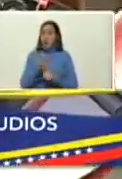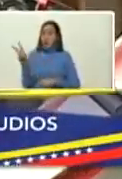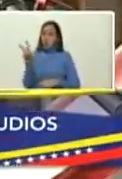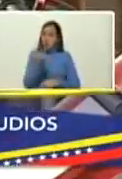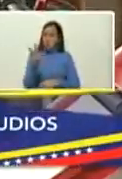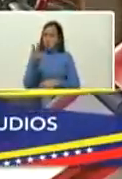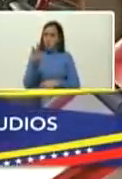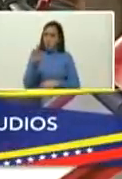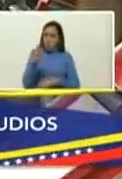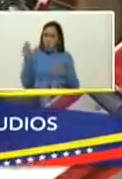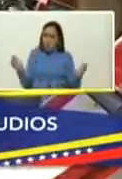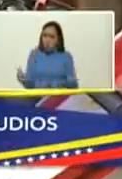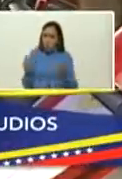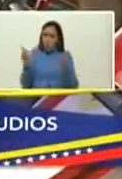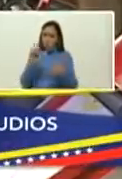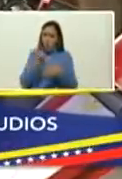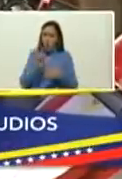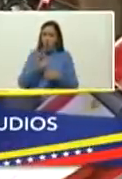por la cultura de América